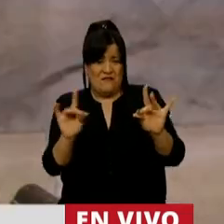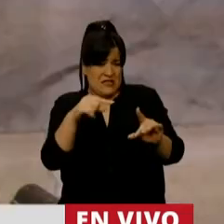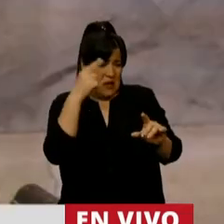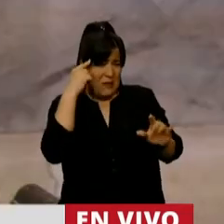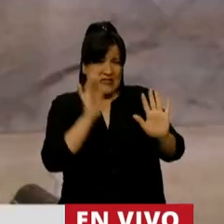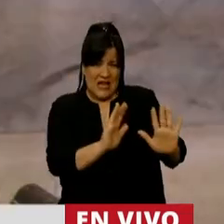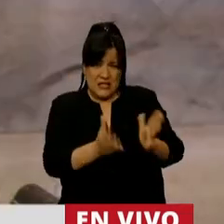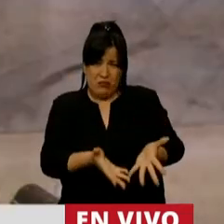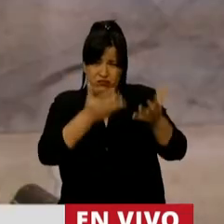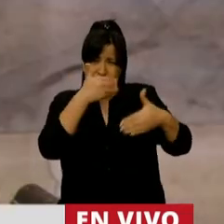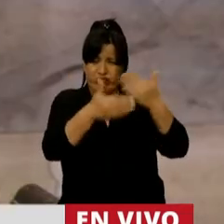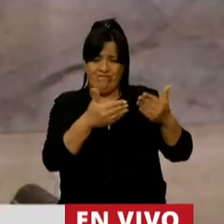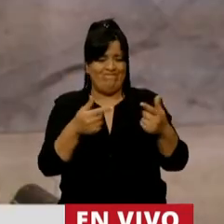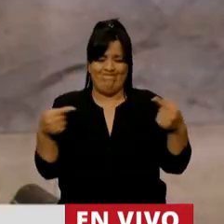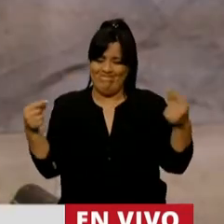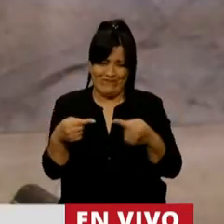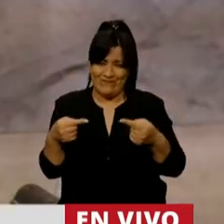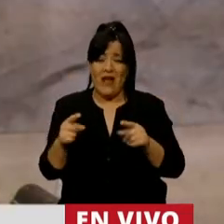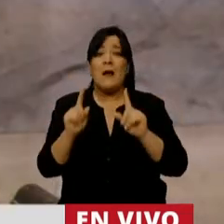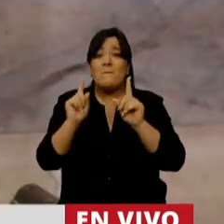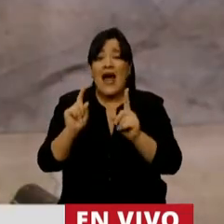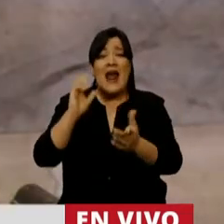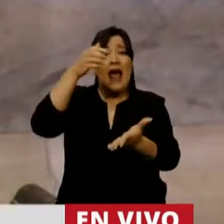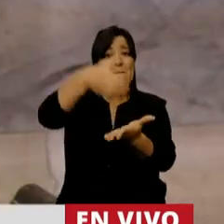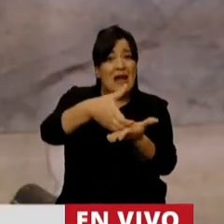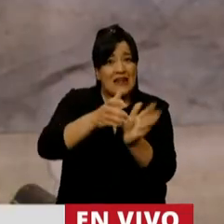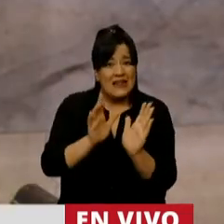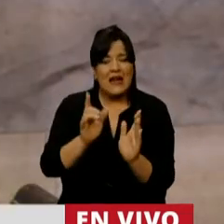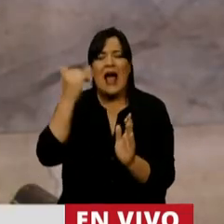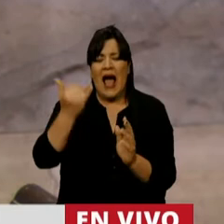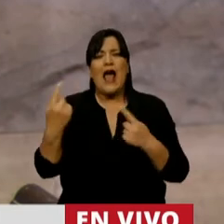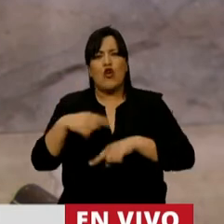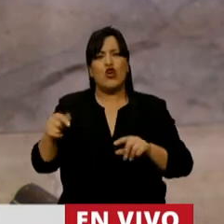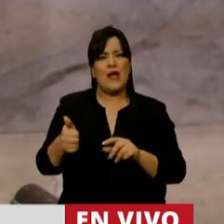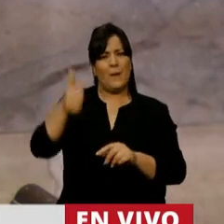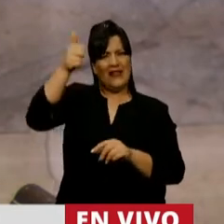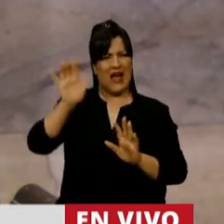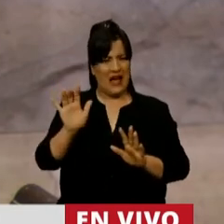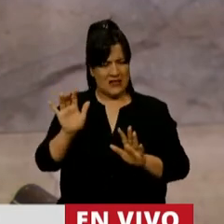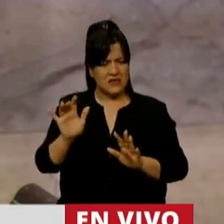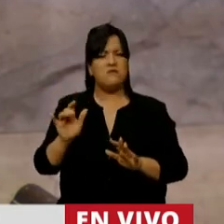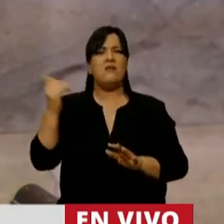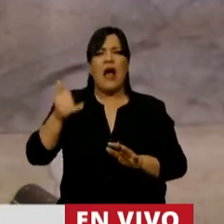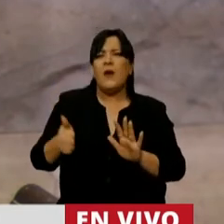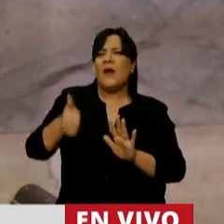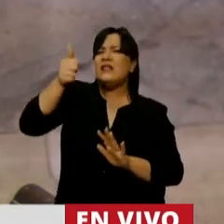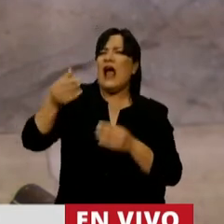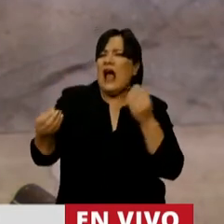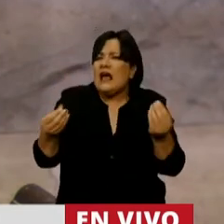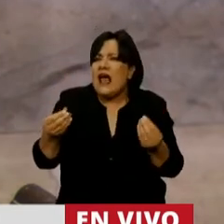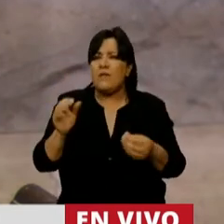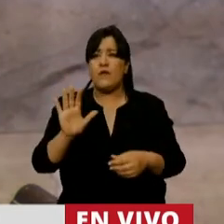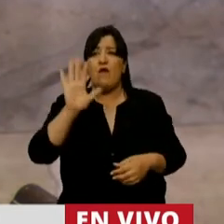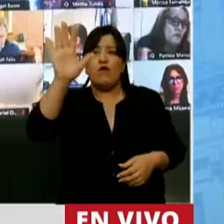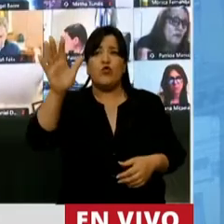crecimiento. Y para que podamos invertir, tenemos algunas ventajas. La ventaja que tenemos es que el horizonte